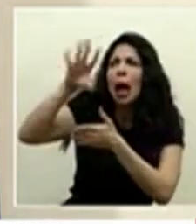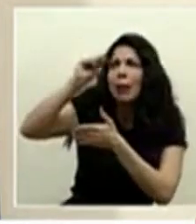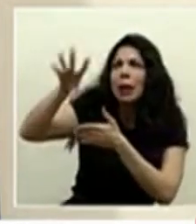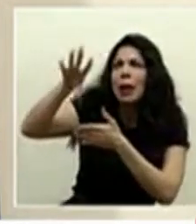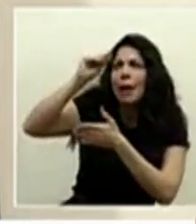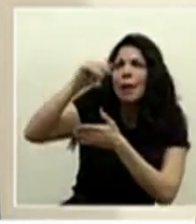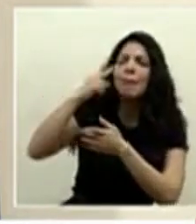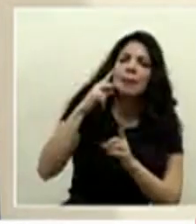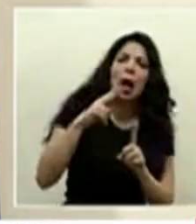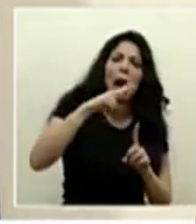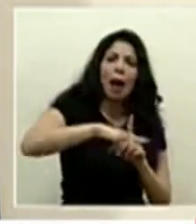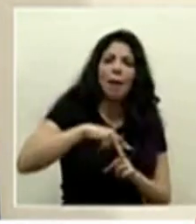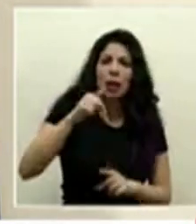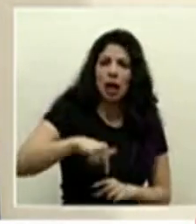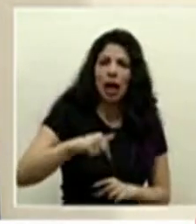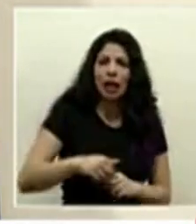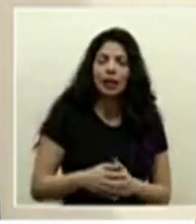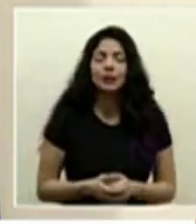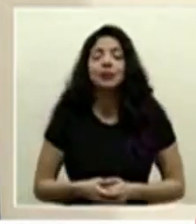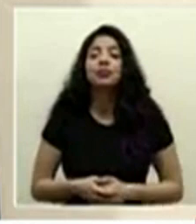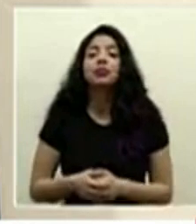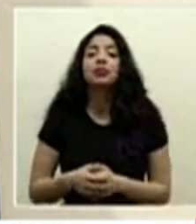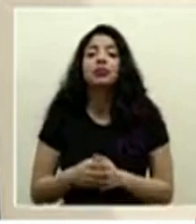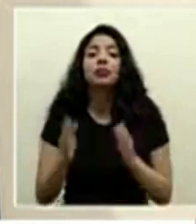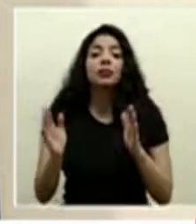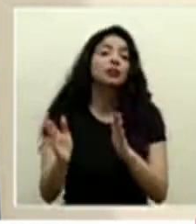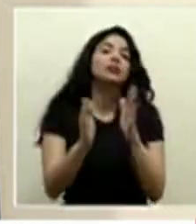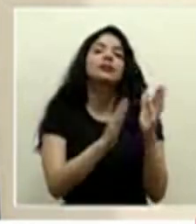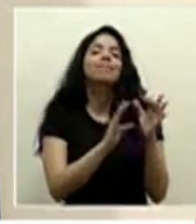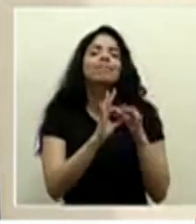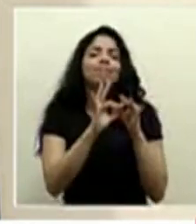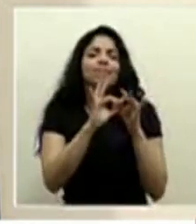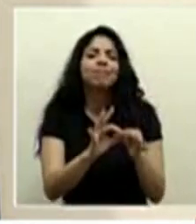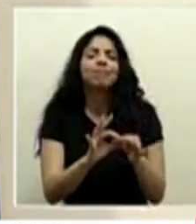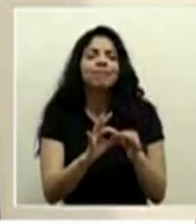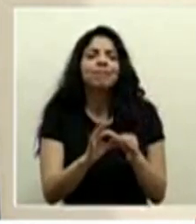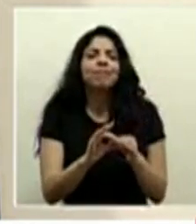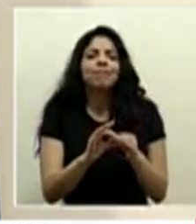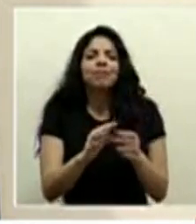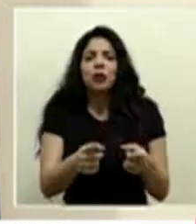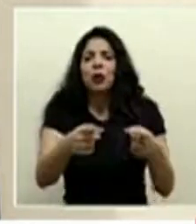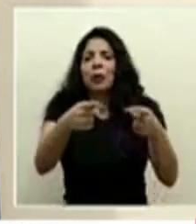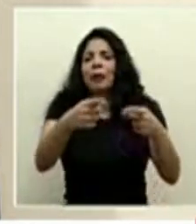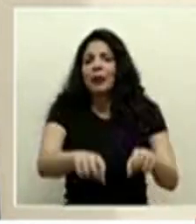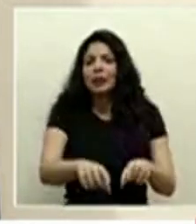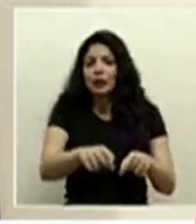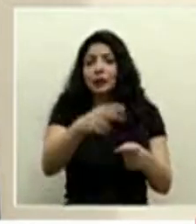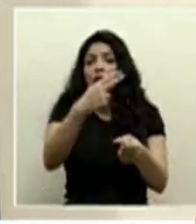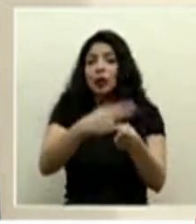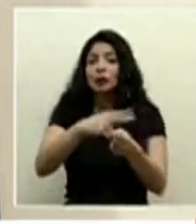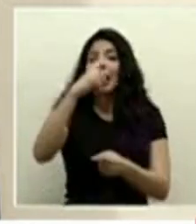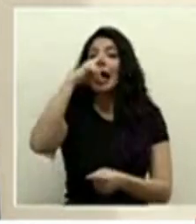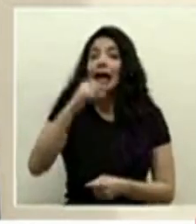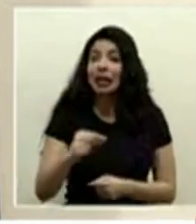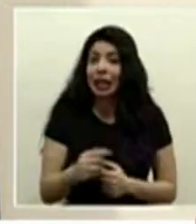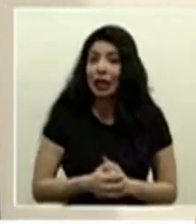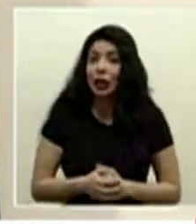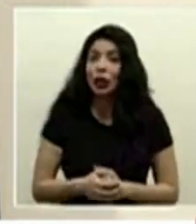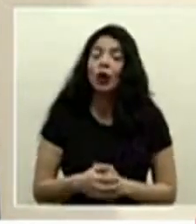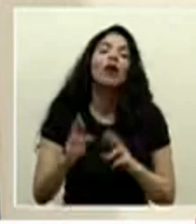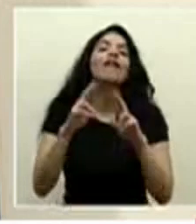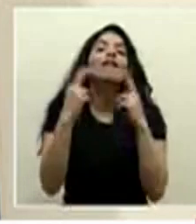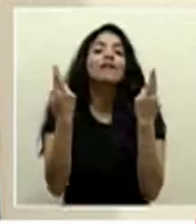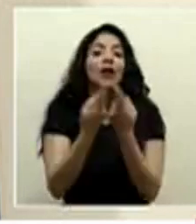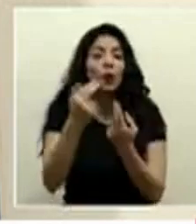en cuanto a lo que se dio en el hospital Calderón Guardia fue una